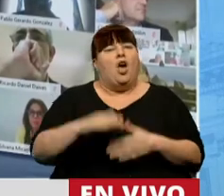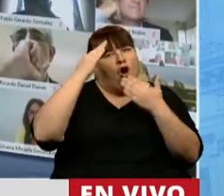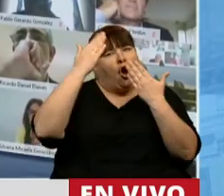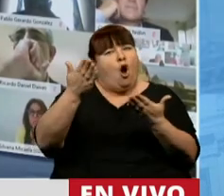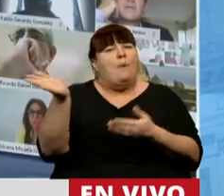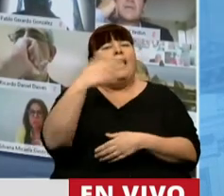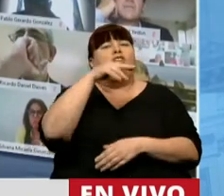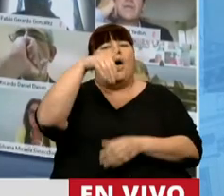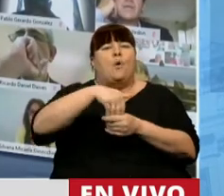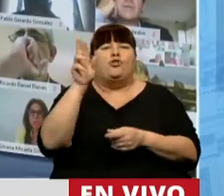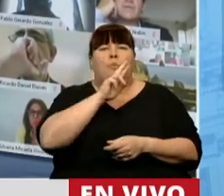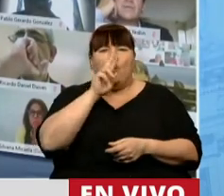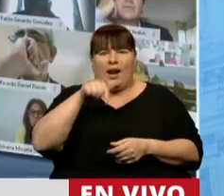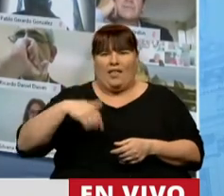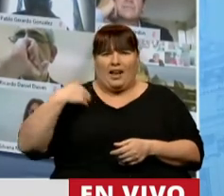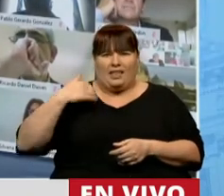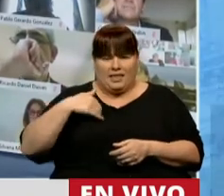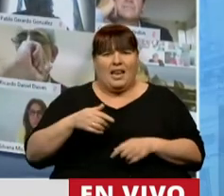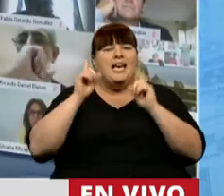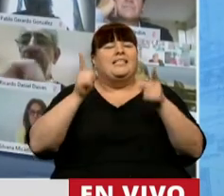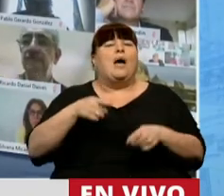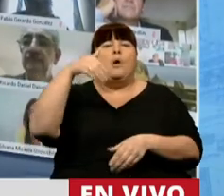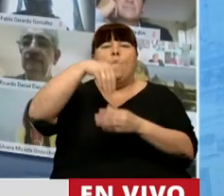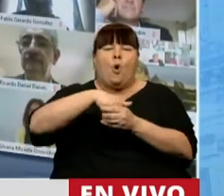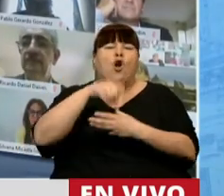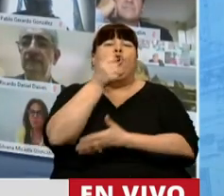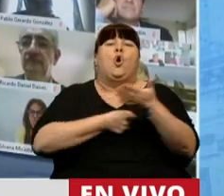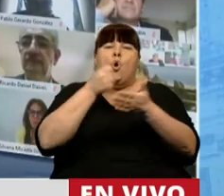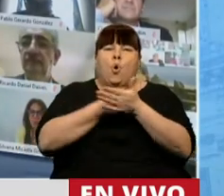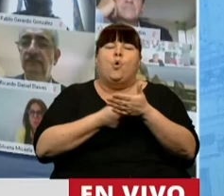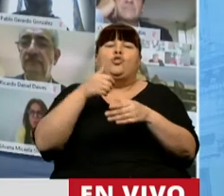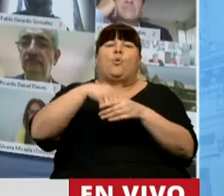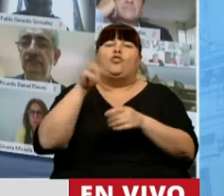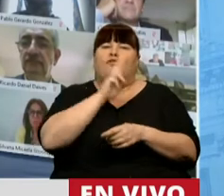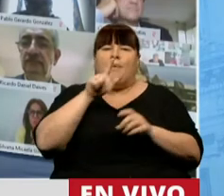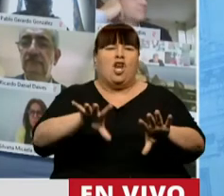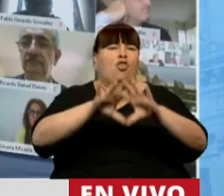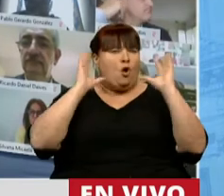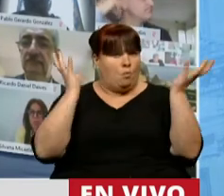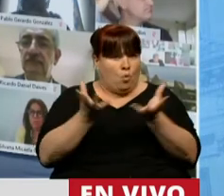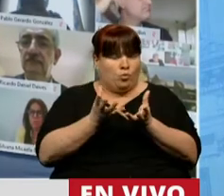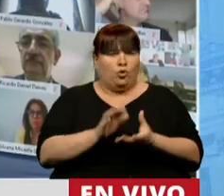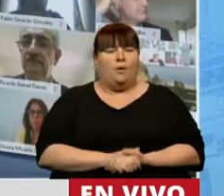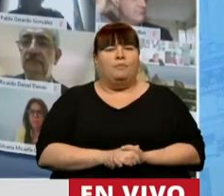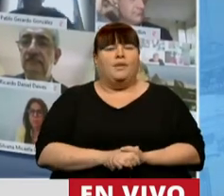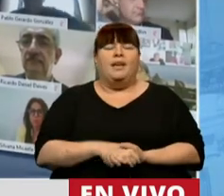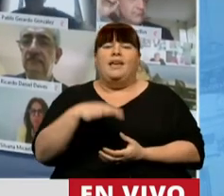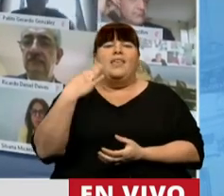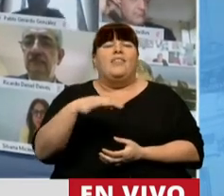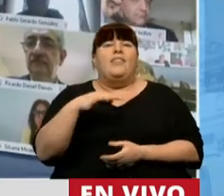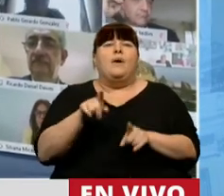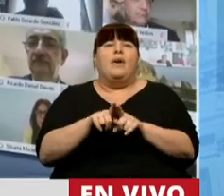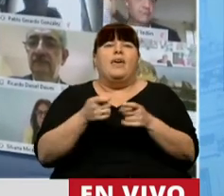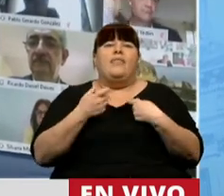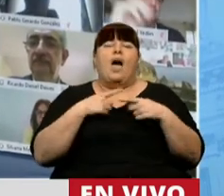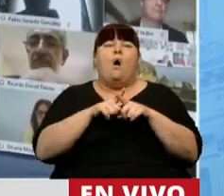aquellas sufraguistas argentinas y a aquellas sufraguistas que lucharon por el voto femenino en el mundo tiene que dejarnos